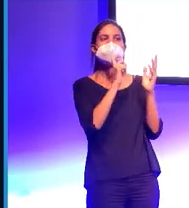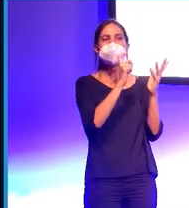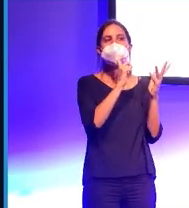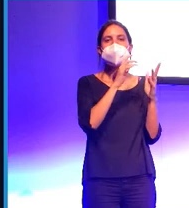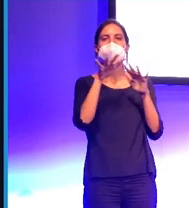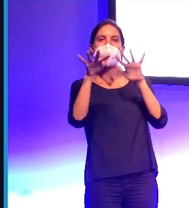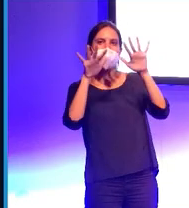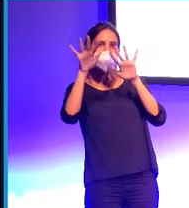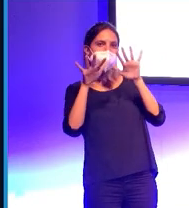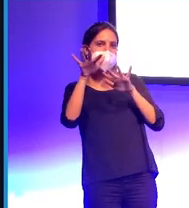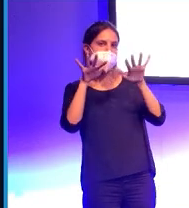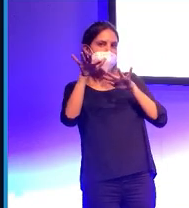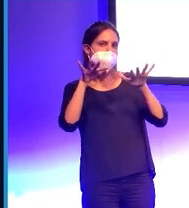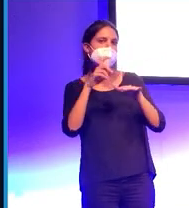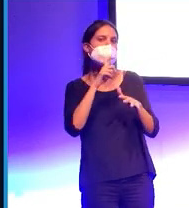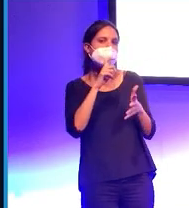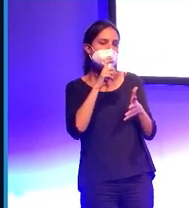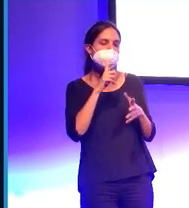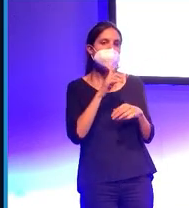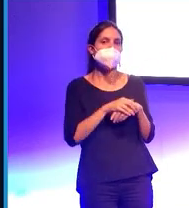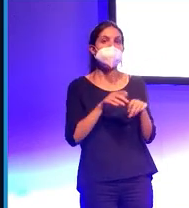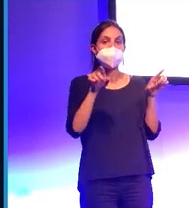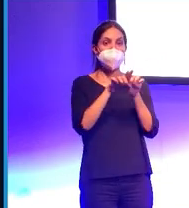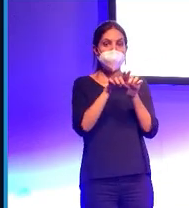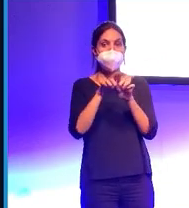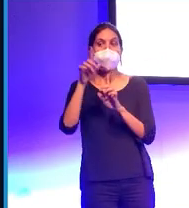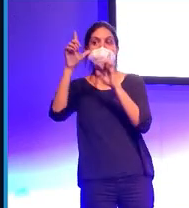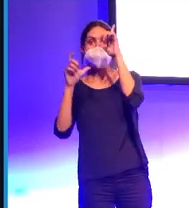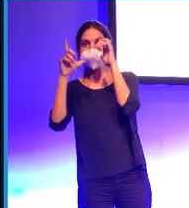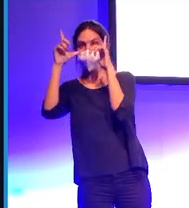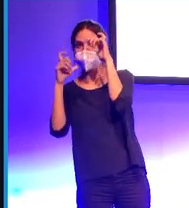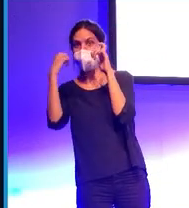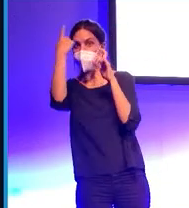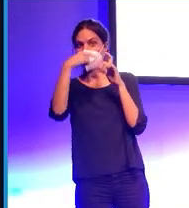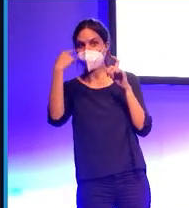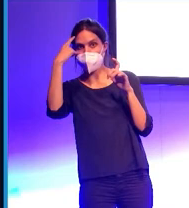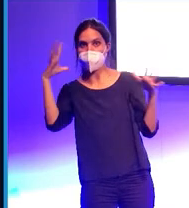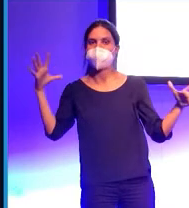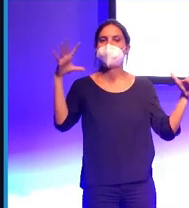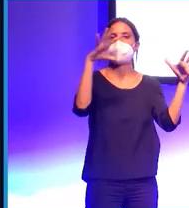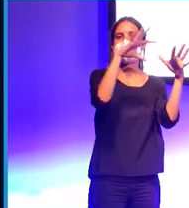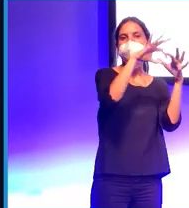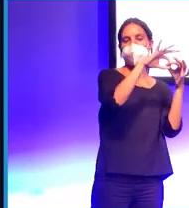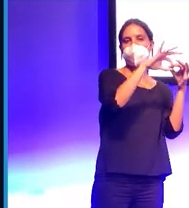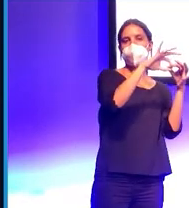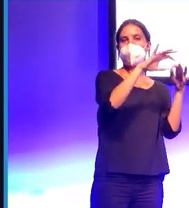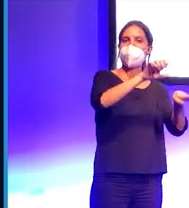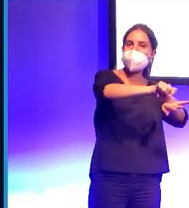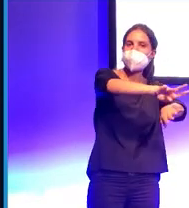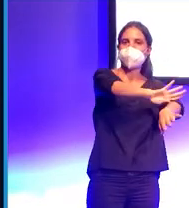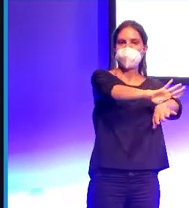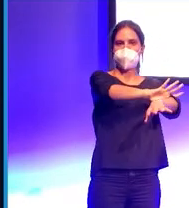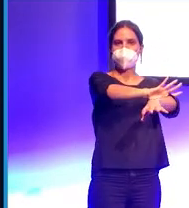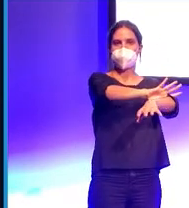intentar hacer una correspondencia entre expresiones faciales y lo que sería la emoción,